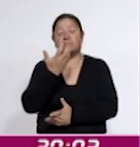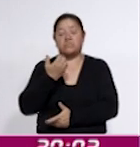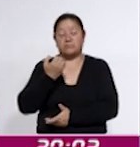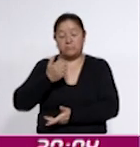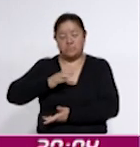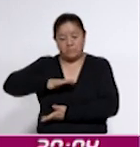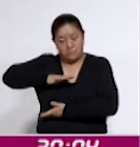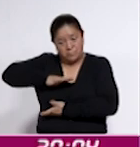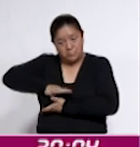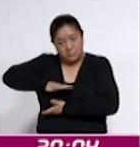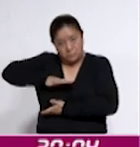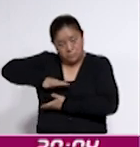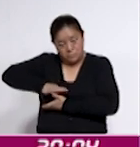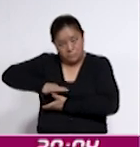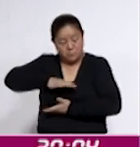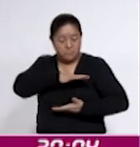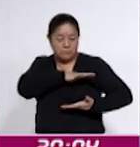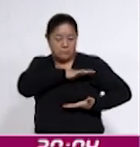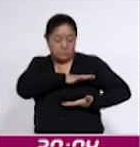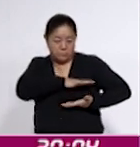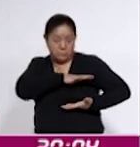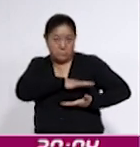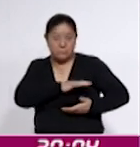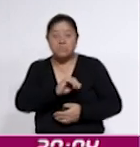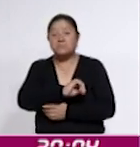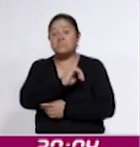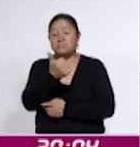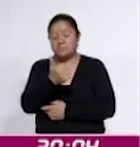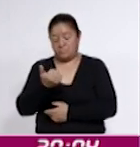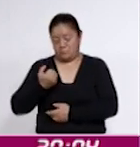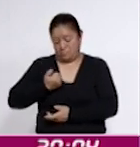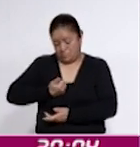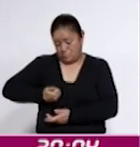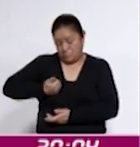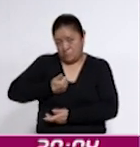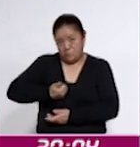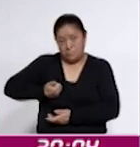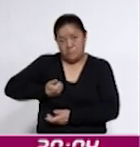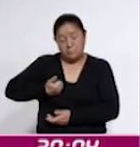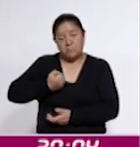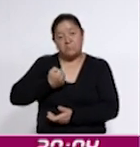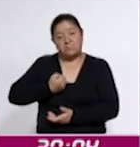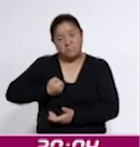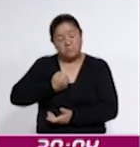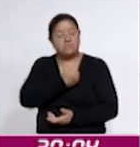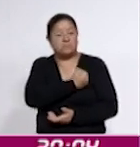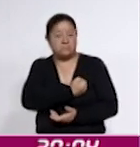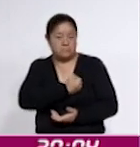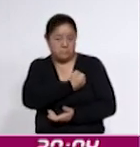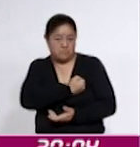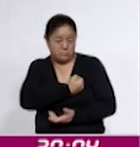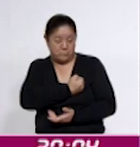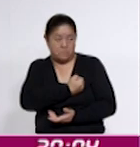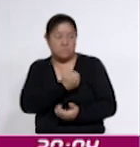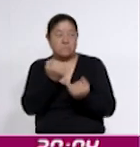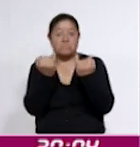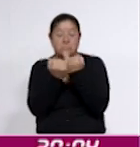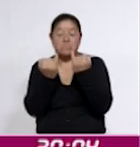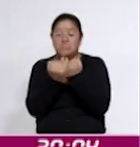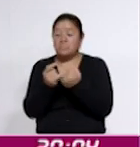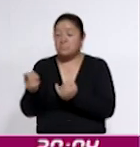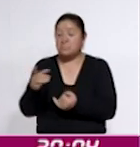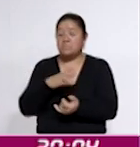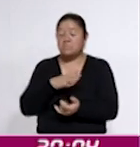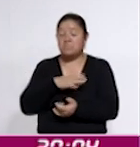un ultrasonógrafo mamario, también tenemos una instalación de la unidad